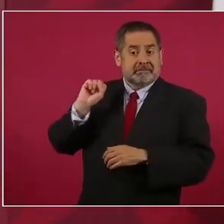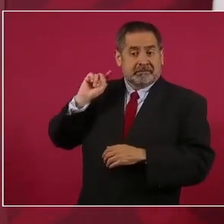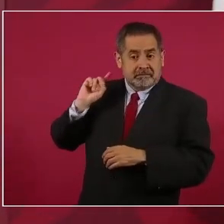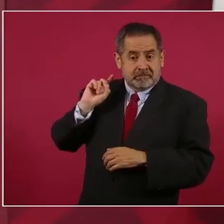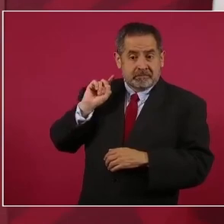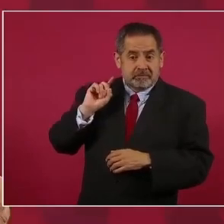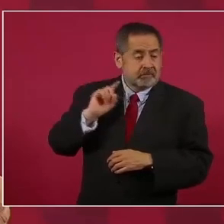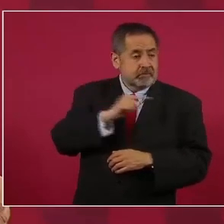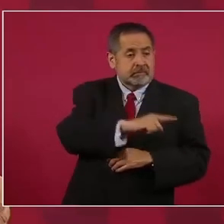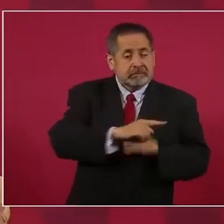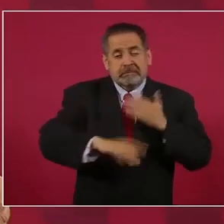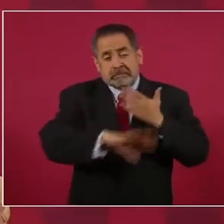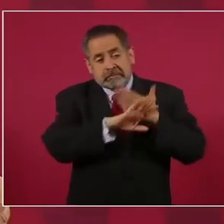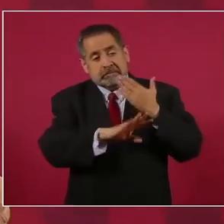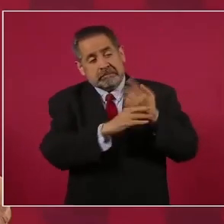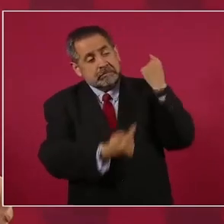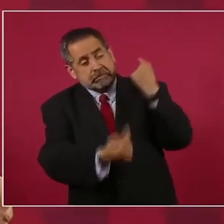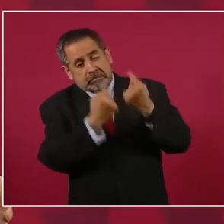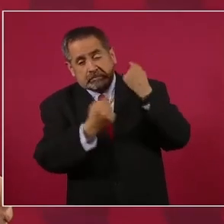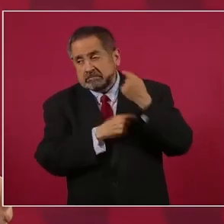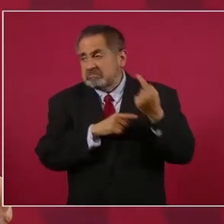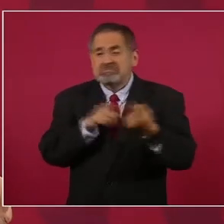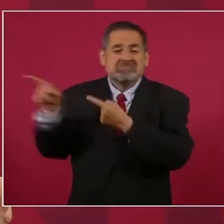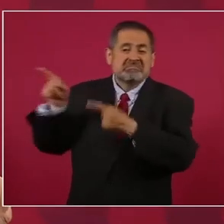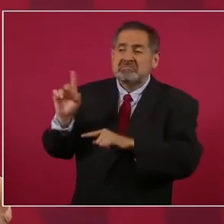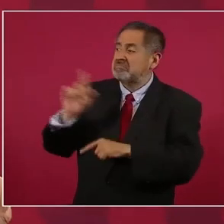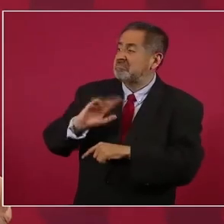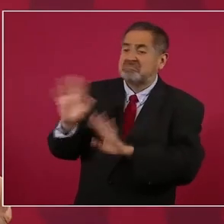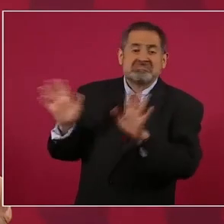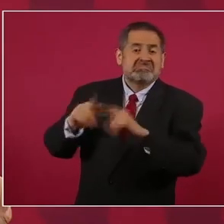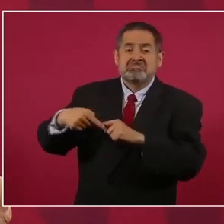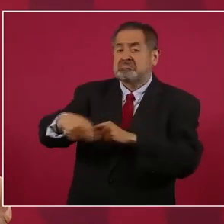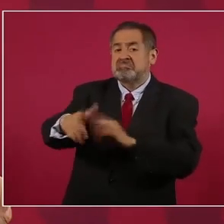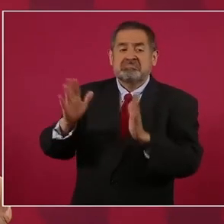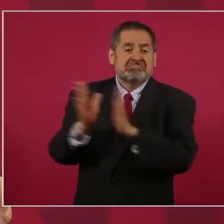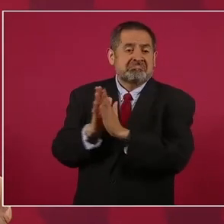que ya estaba yo muy mal.